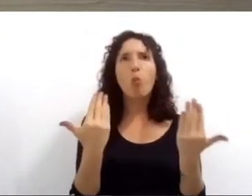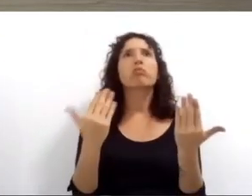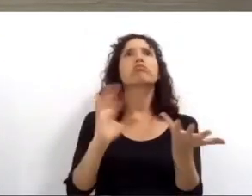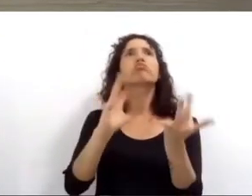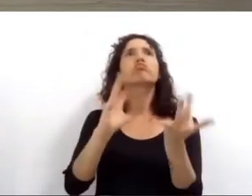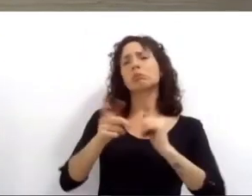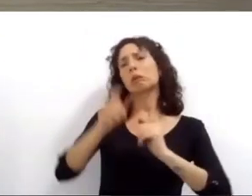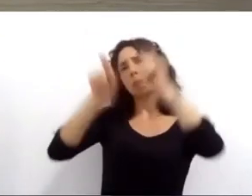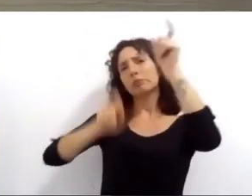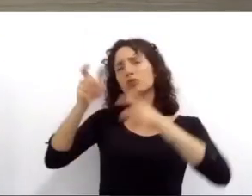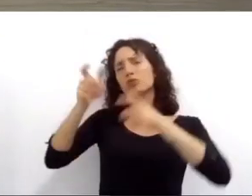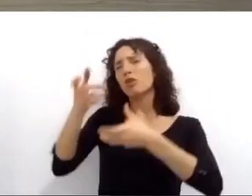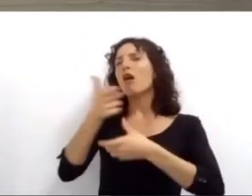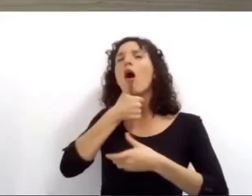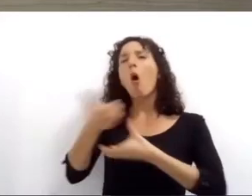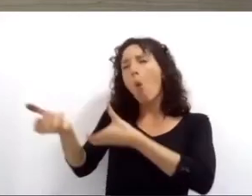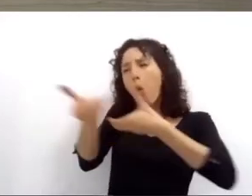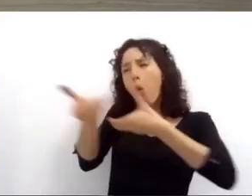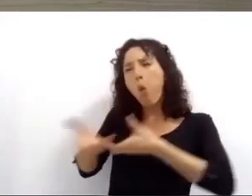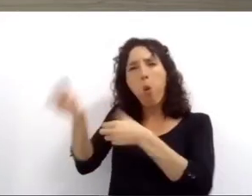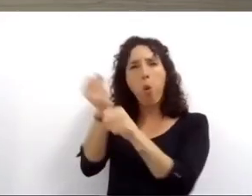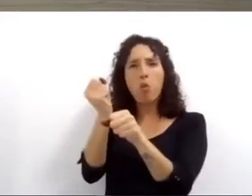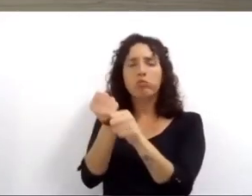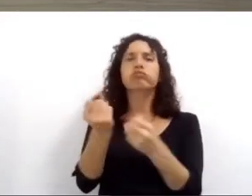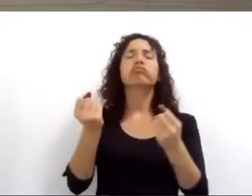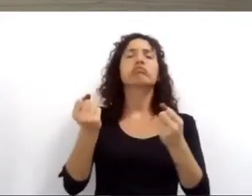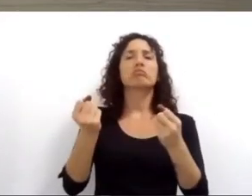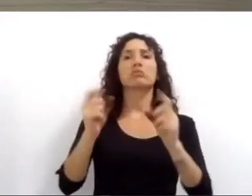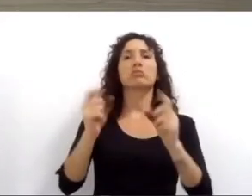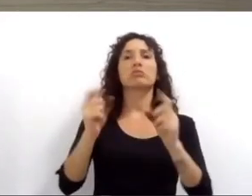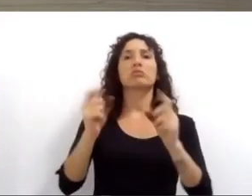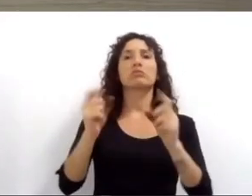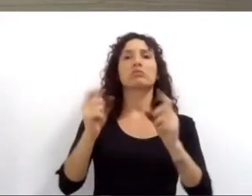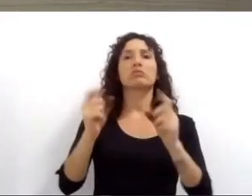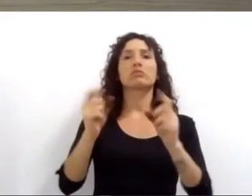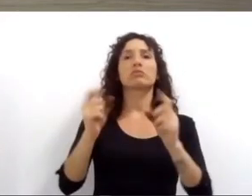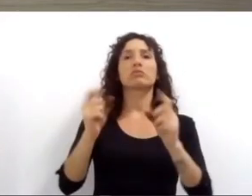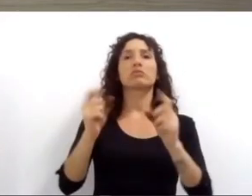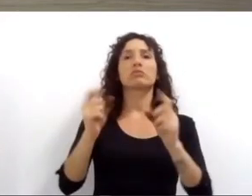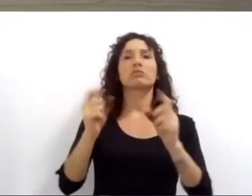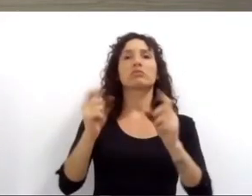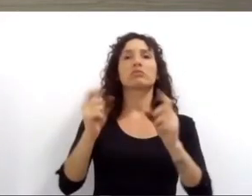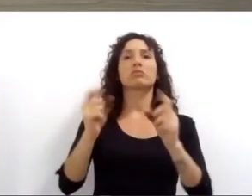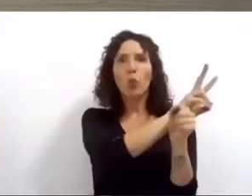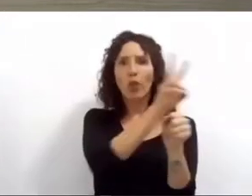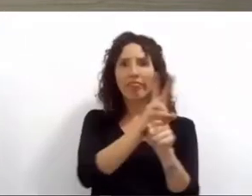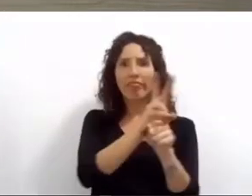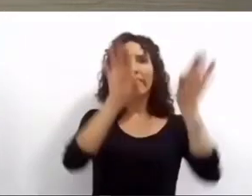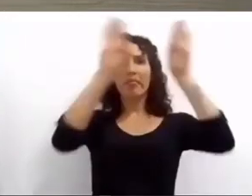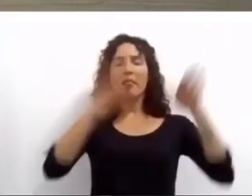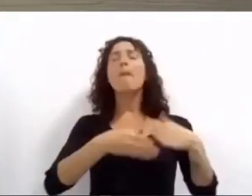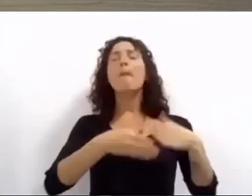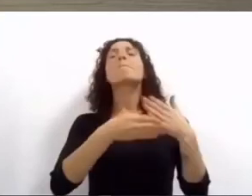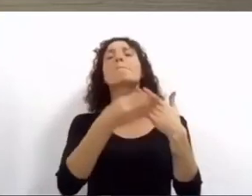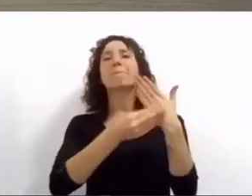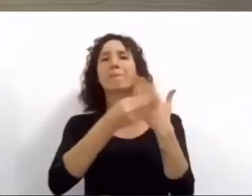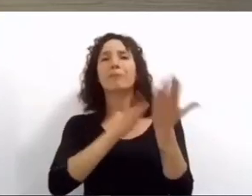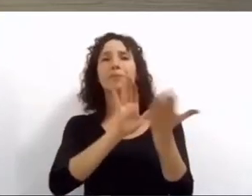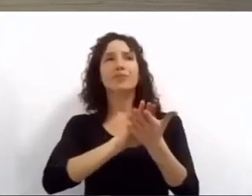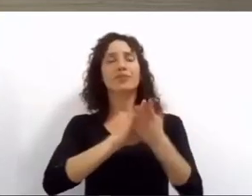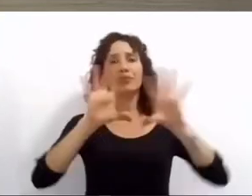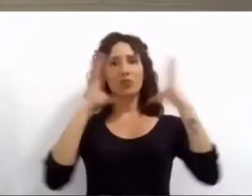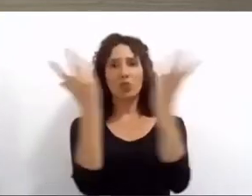brigadistas junto al ministerio de seguridad al ministerio de ambiente definimos ubicación y visualización de las cámaras de videovigilancia